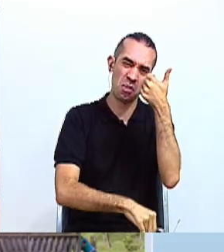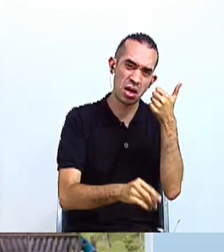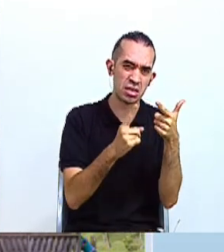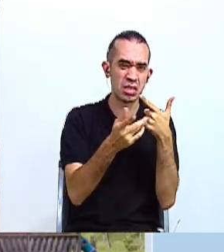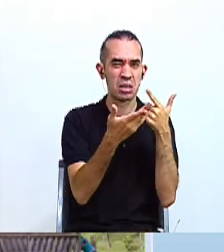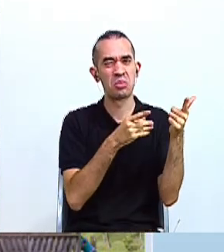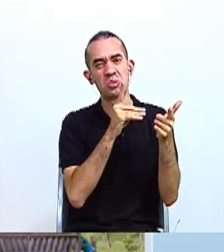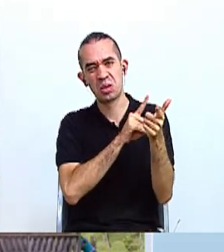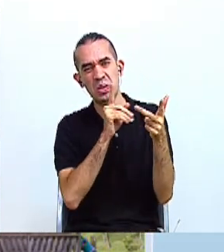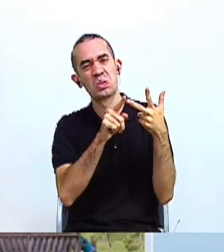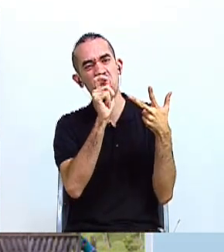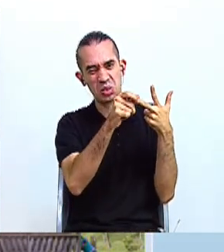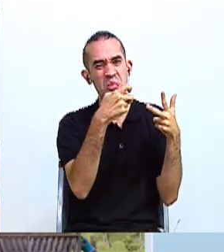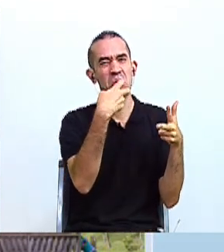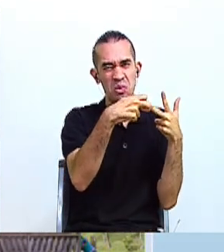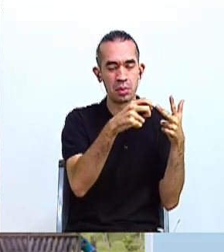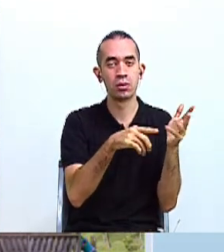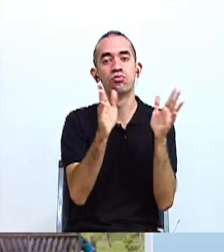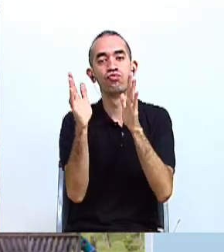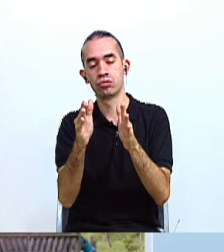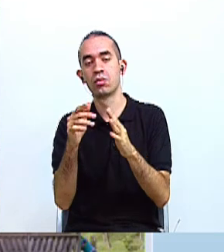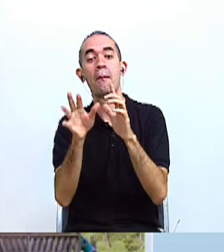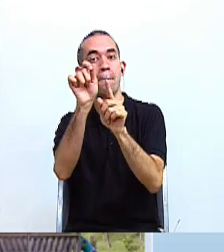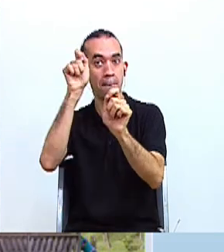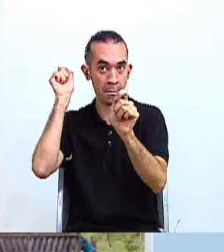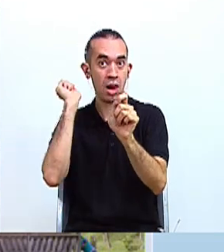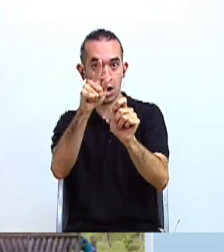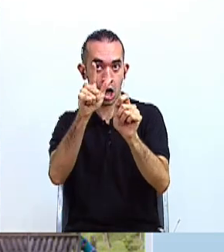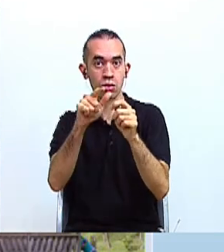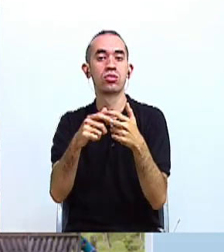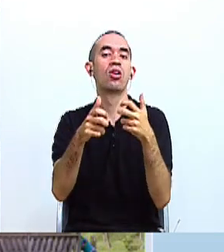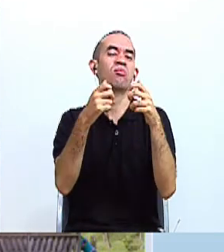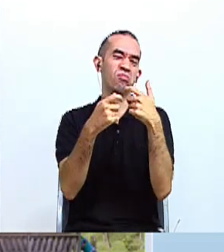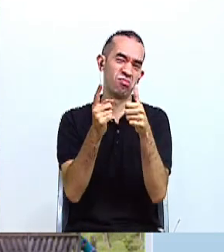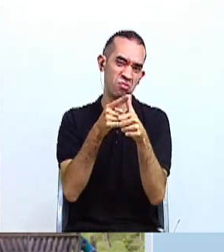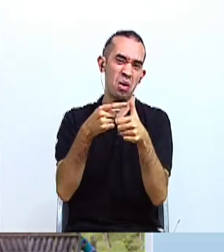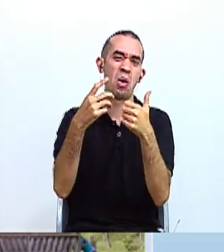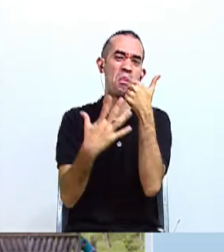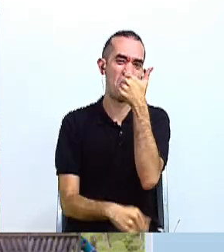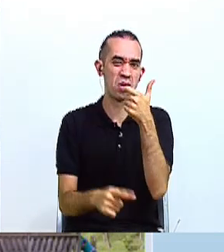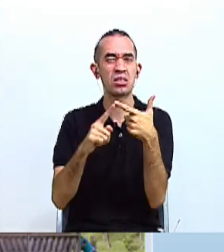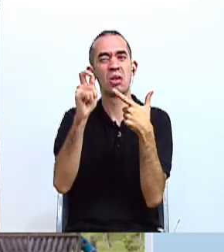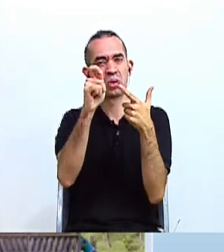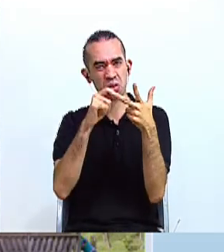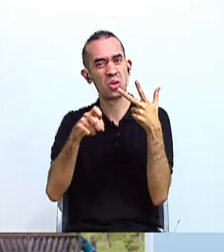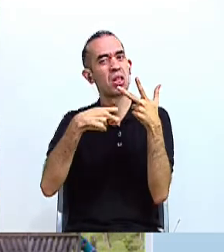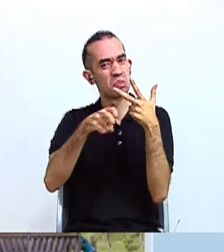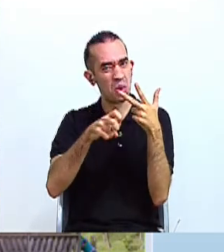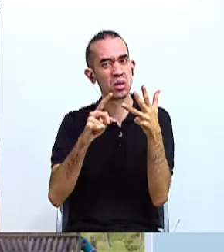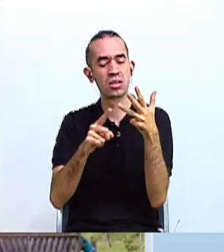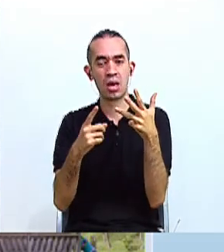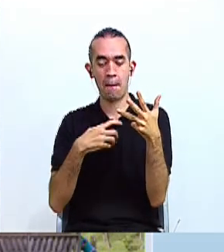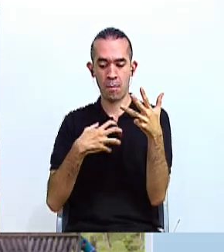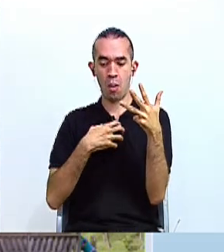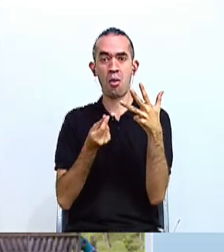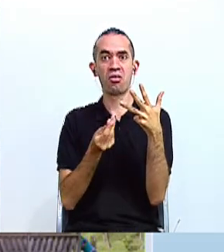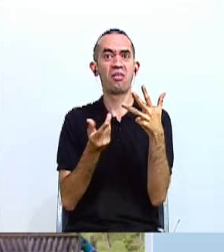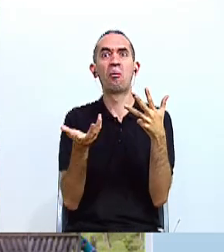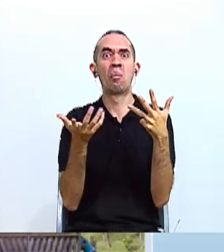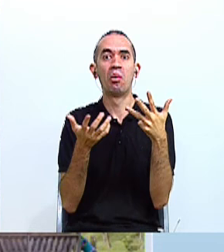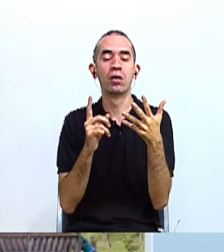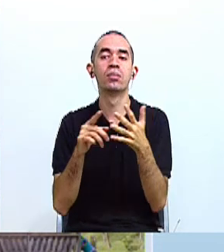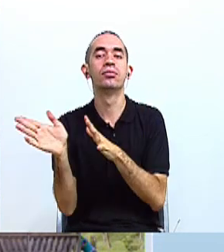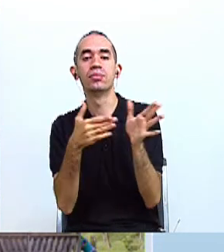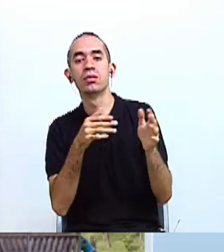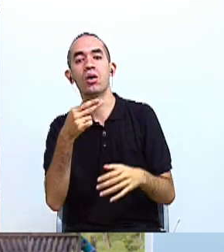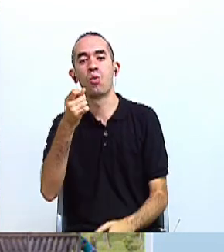médicos, educación, los malecos que experimentan problemas de pobreza, educación, transporte, tenencia de la tierra, los huetares